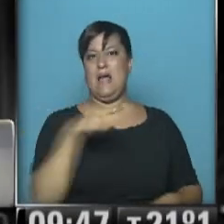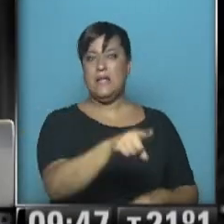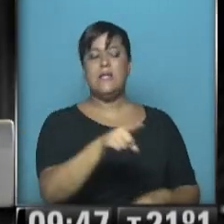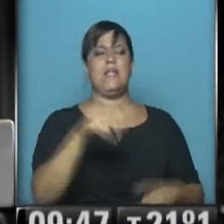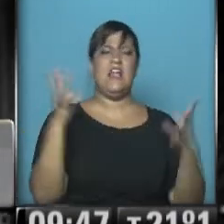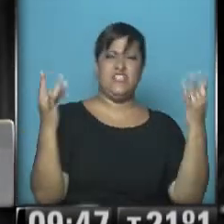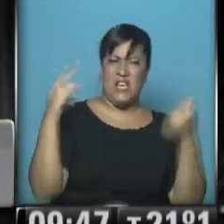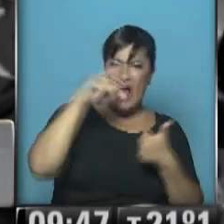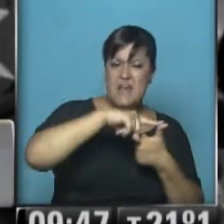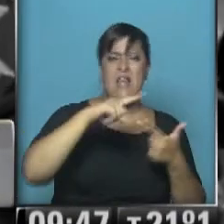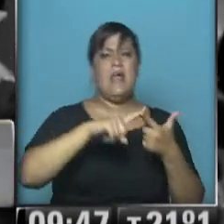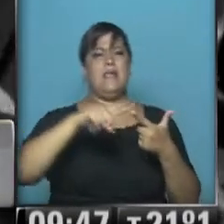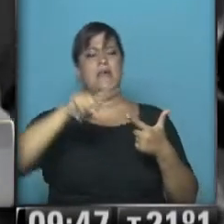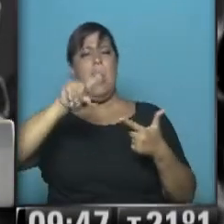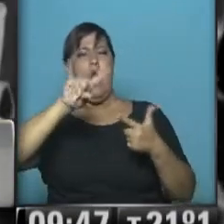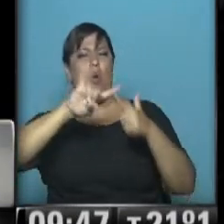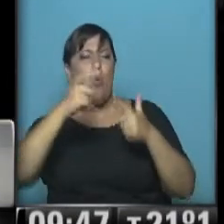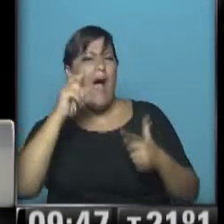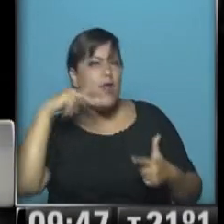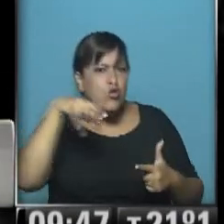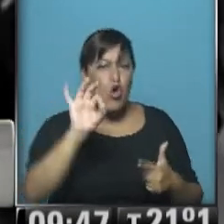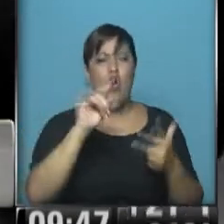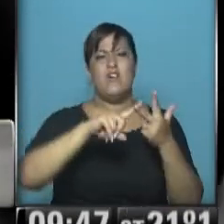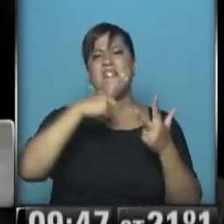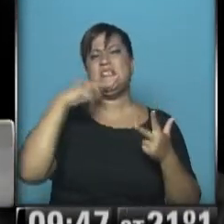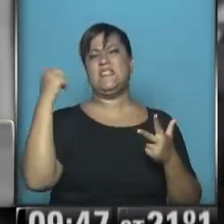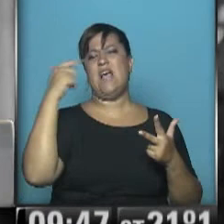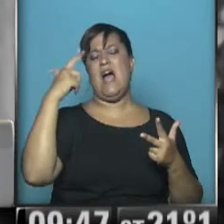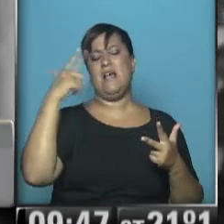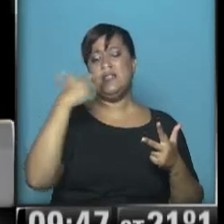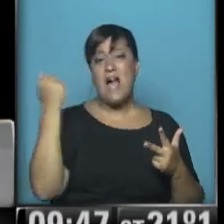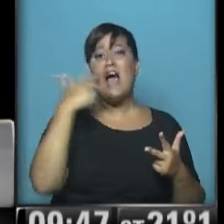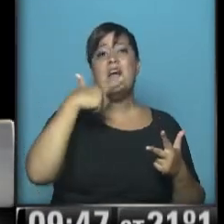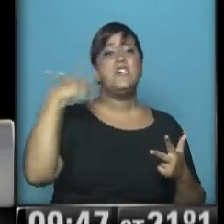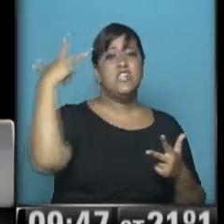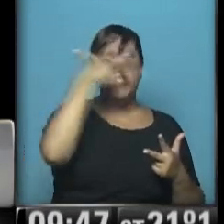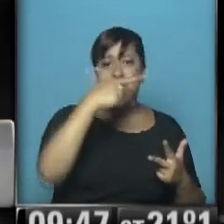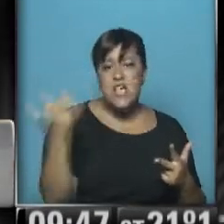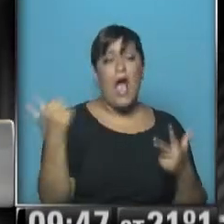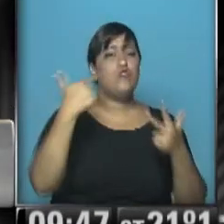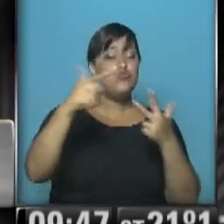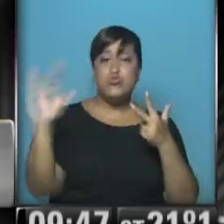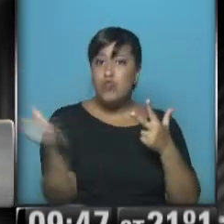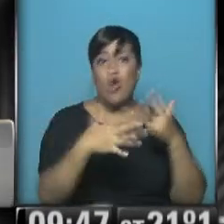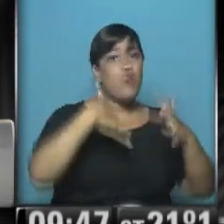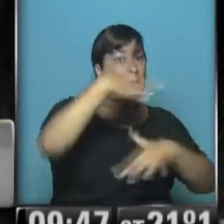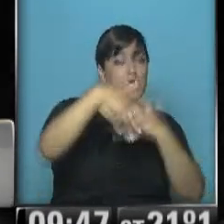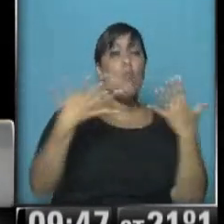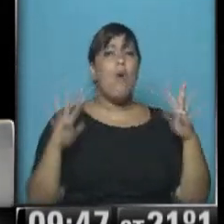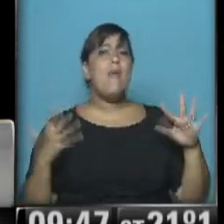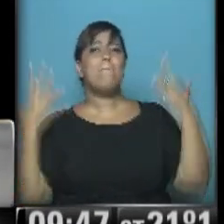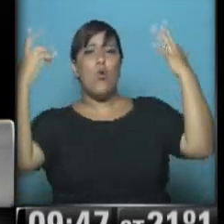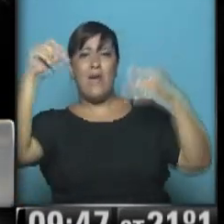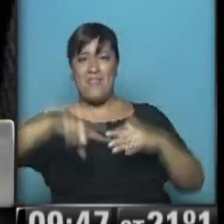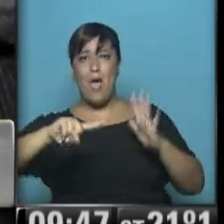chacarera, pasa por un huayno, pasa por una salla. Y todo combinado con, puede haber una murga porteña.